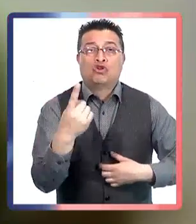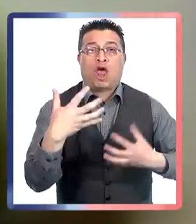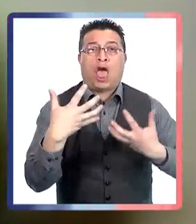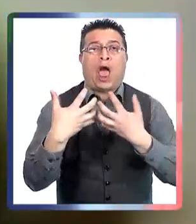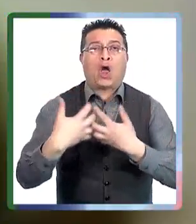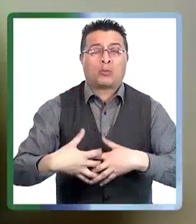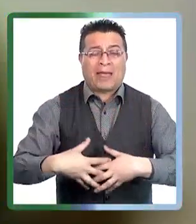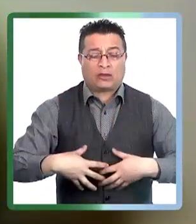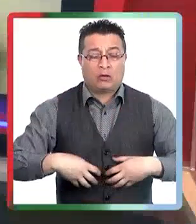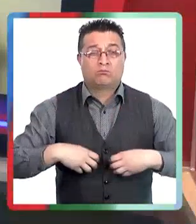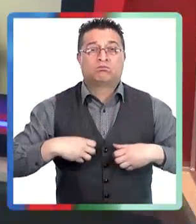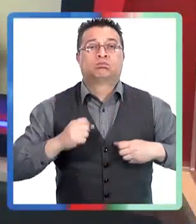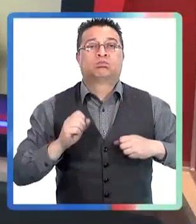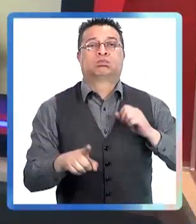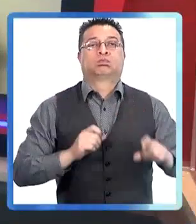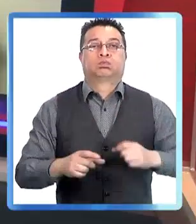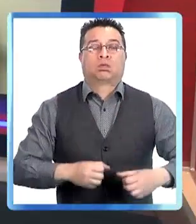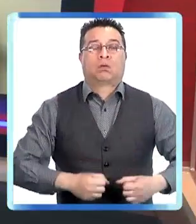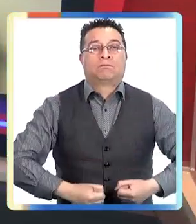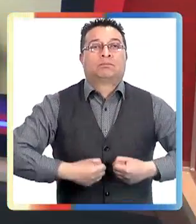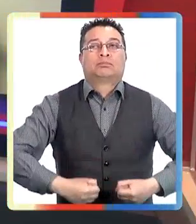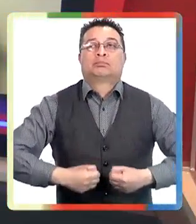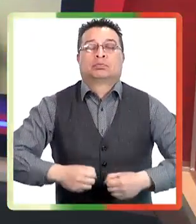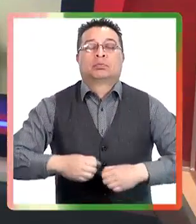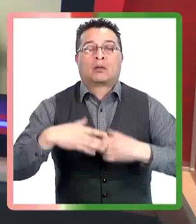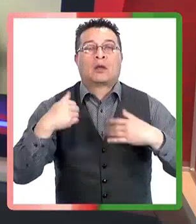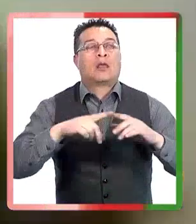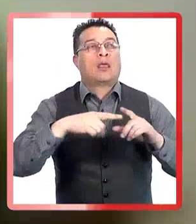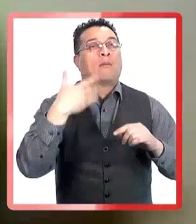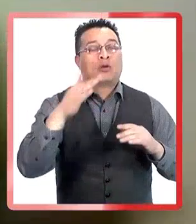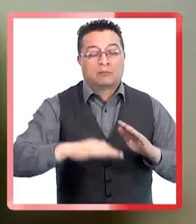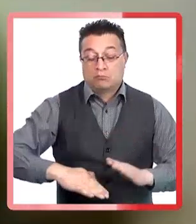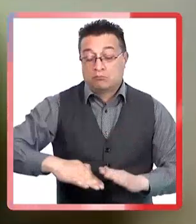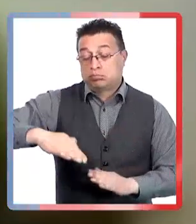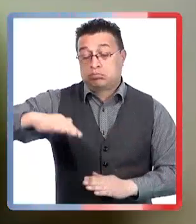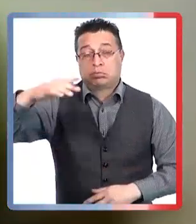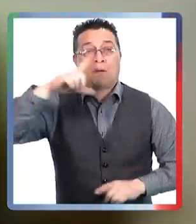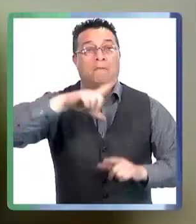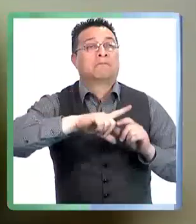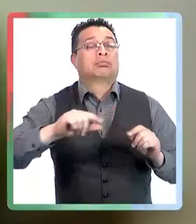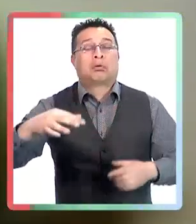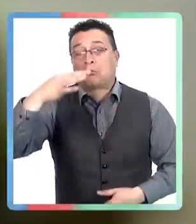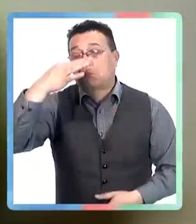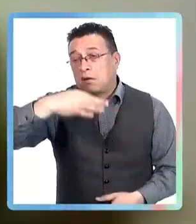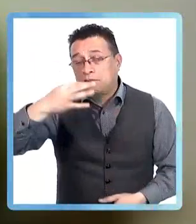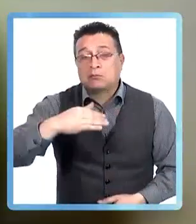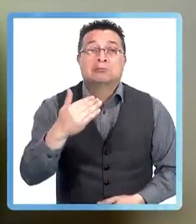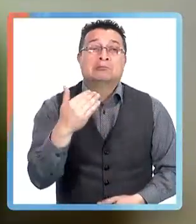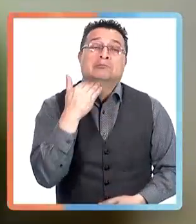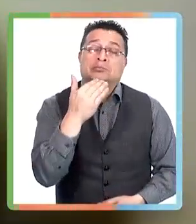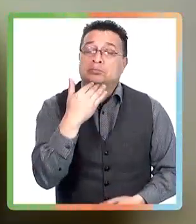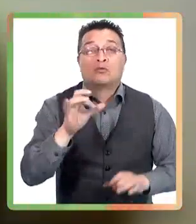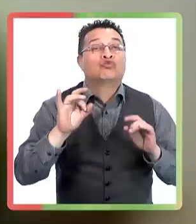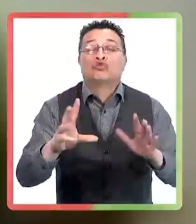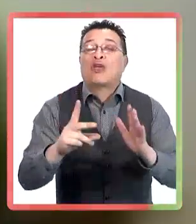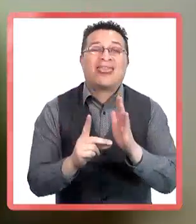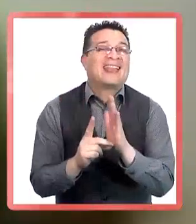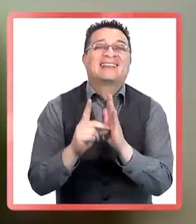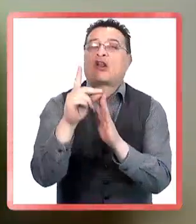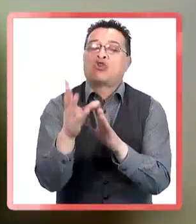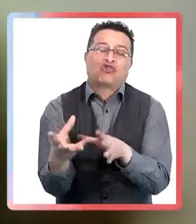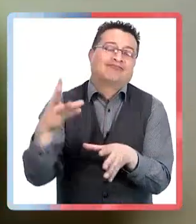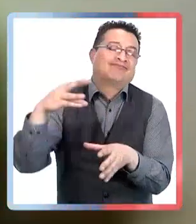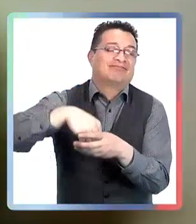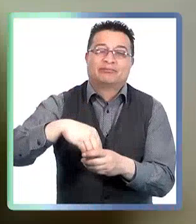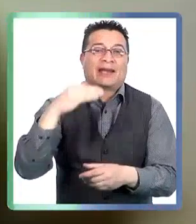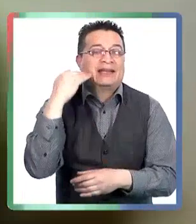habitual de los niños, ese es un punto. Y efectivamente, es muy importante el tema de la escolaridad, debería ser el último